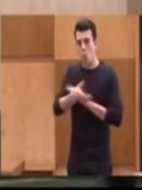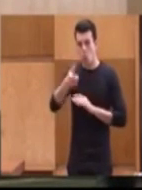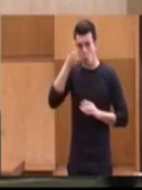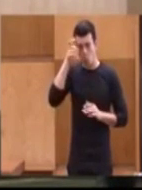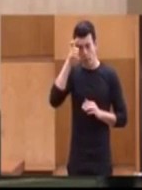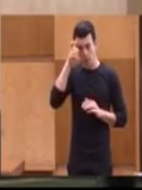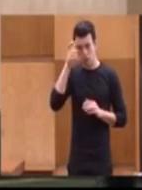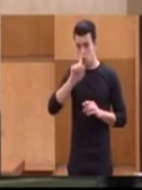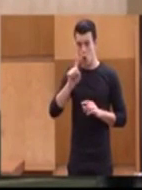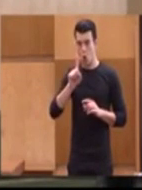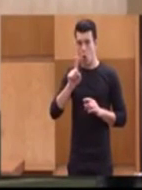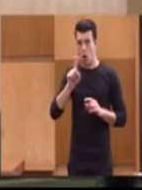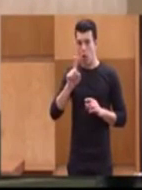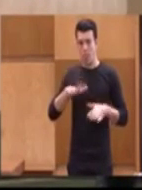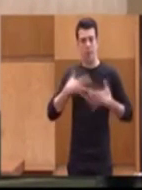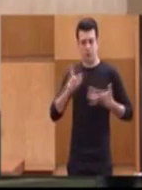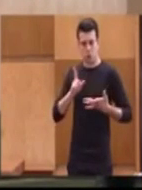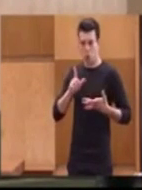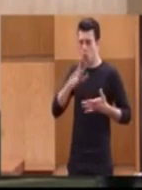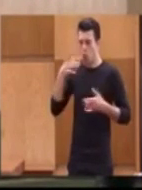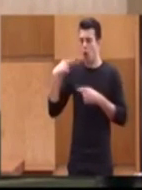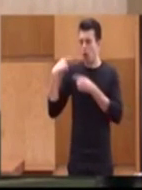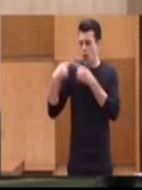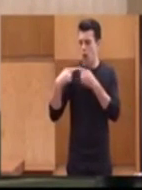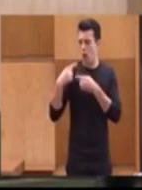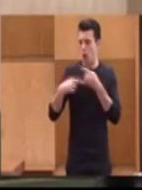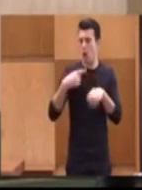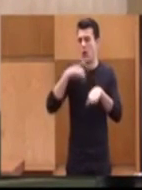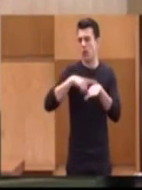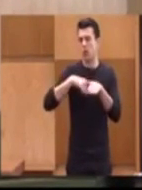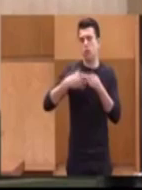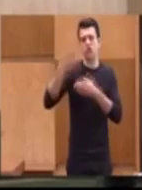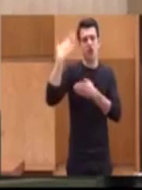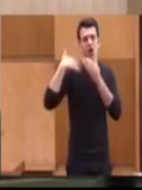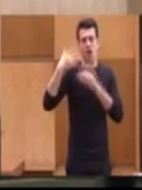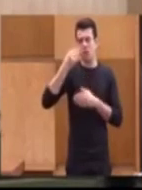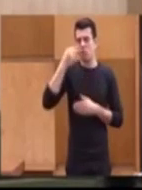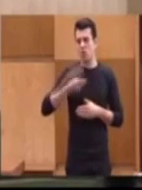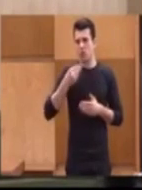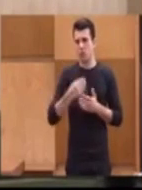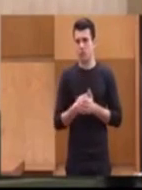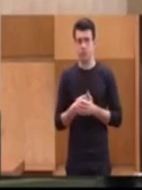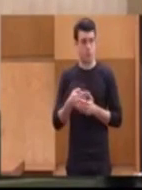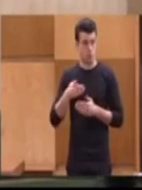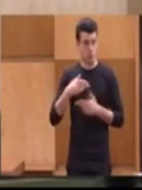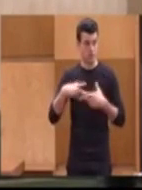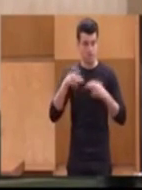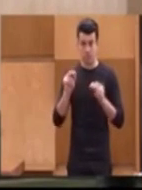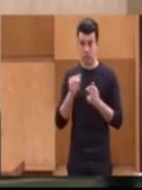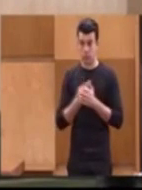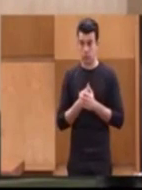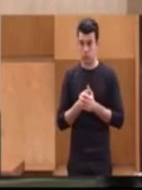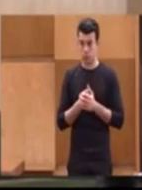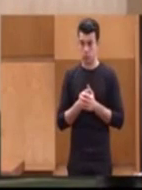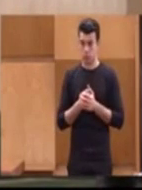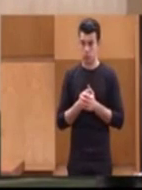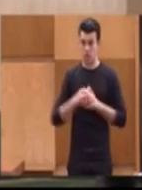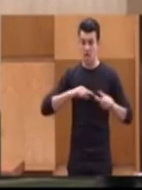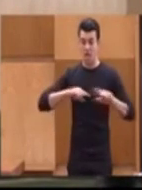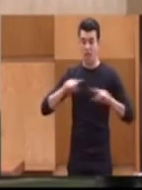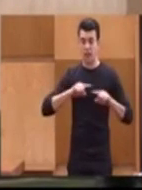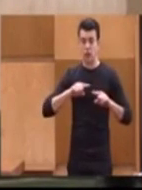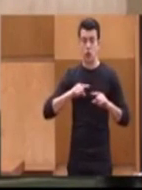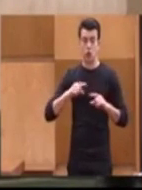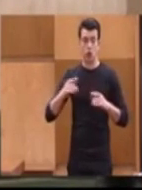no es improvisada, sino heredera de tiempos por lo general más gloriosos que el suyo. Y para acabar, cito al director de teatro